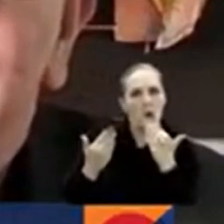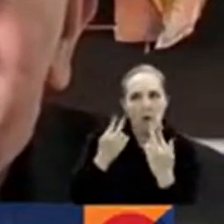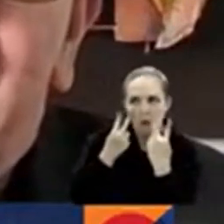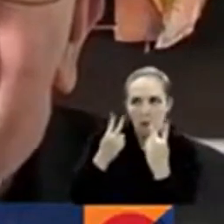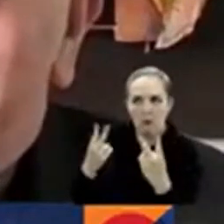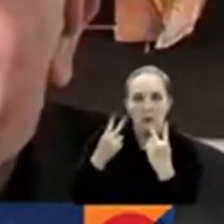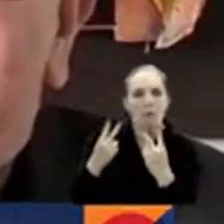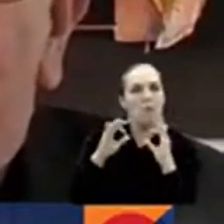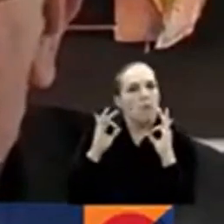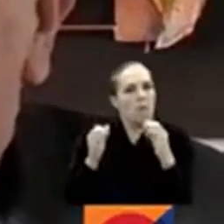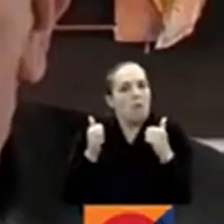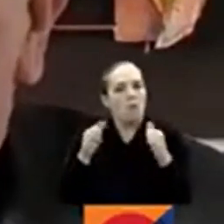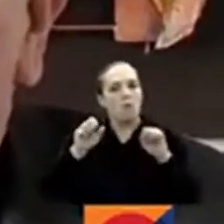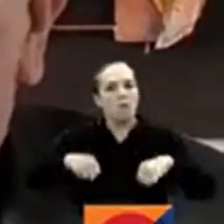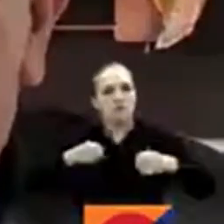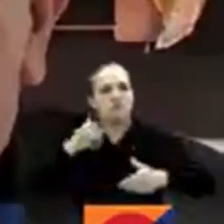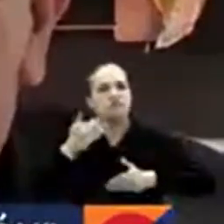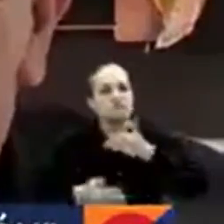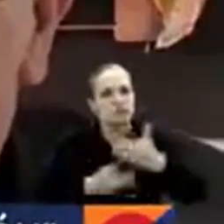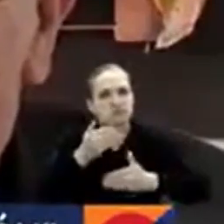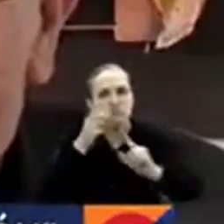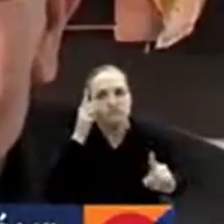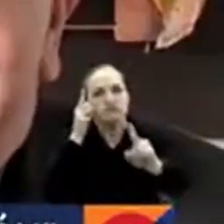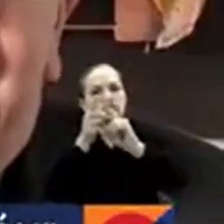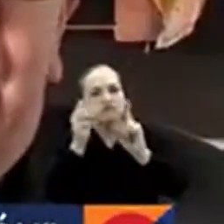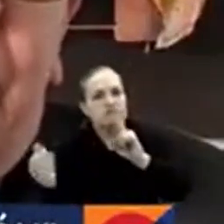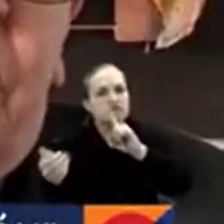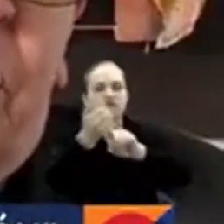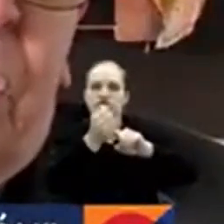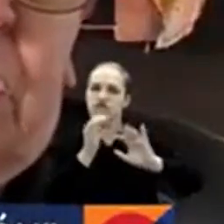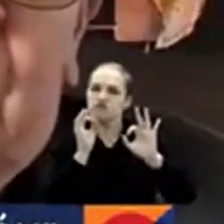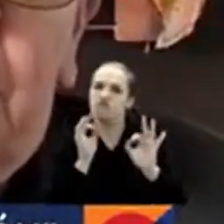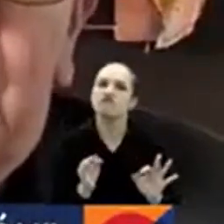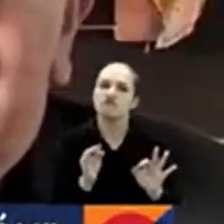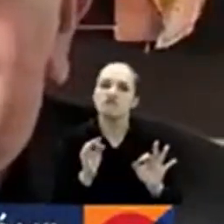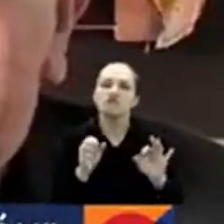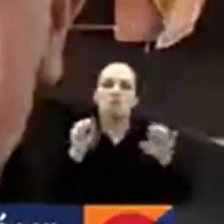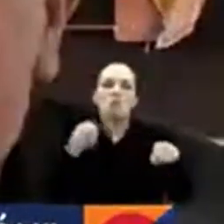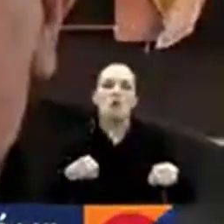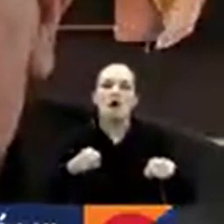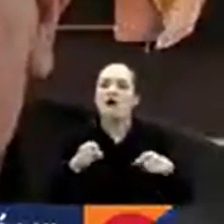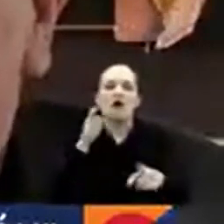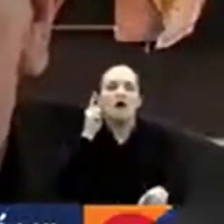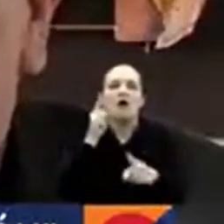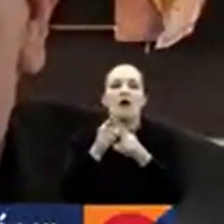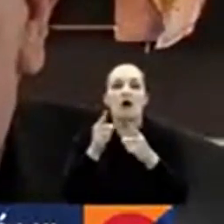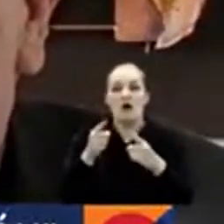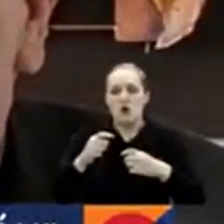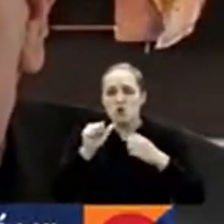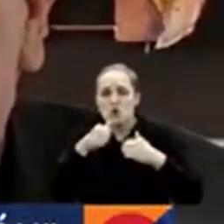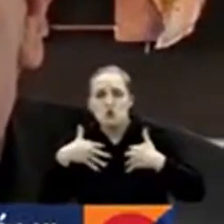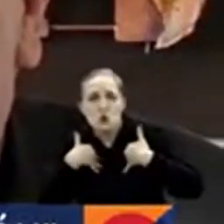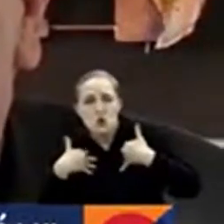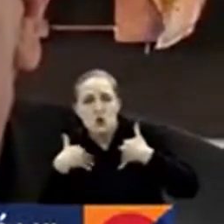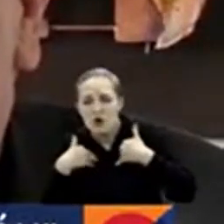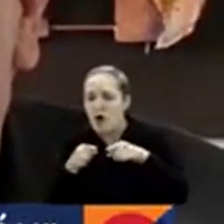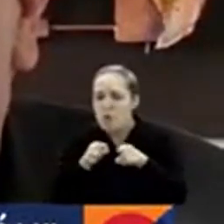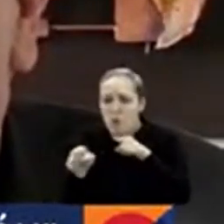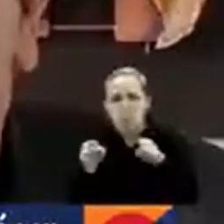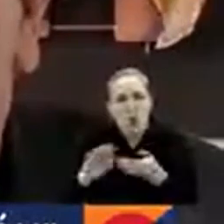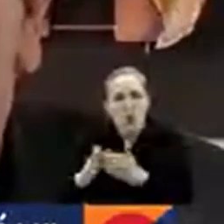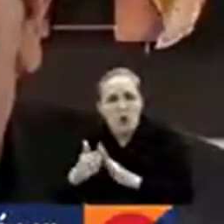se puede avanzar en la búsqueda de terminar con el sufrimiento que hay en muchas